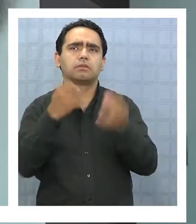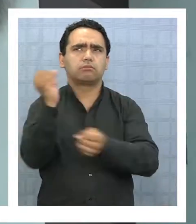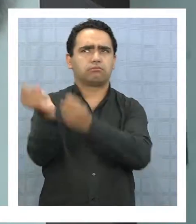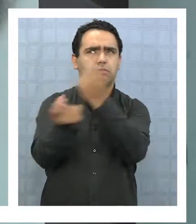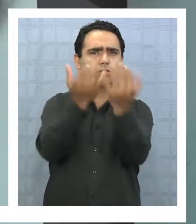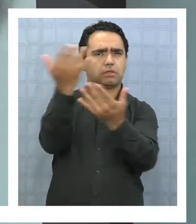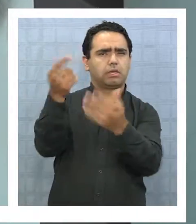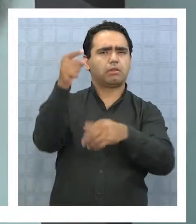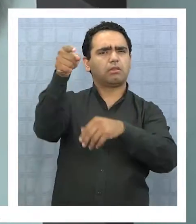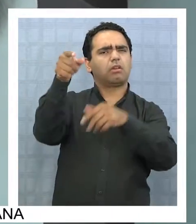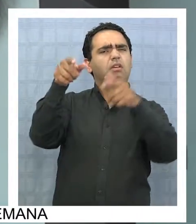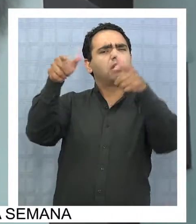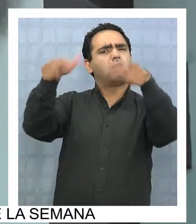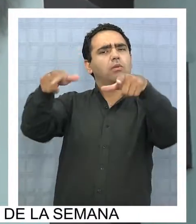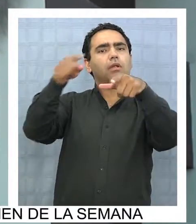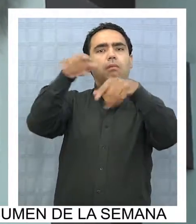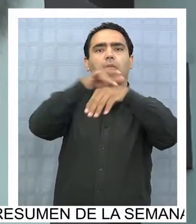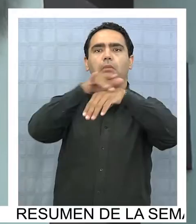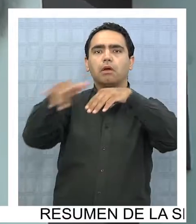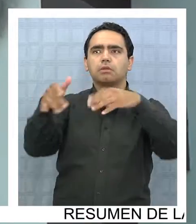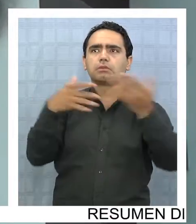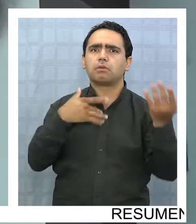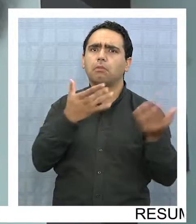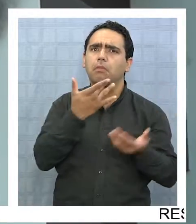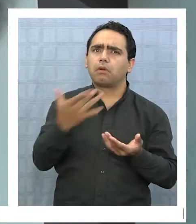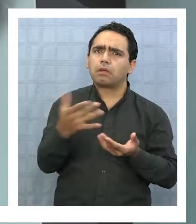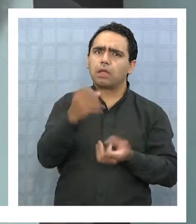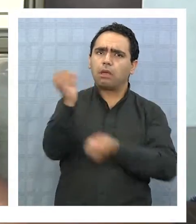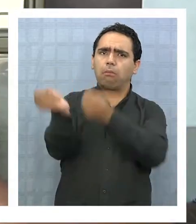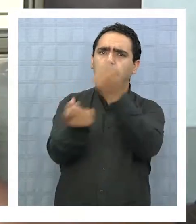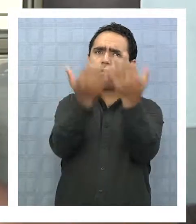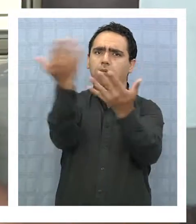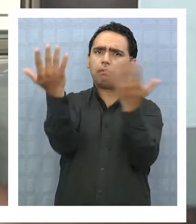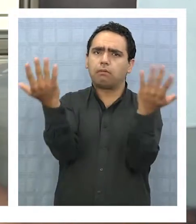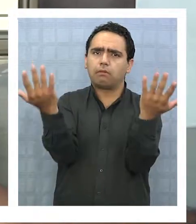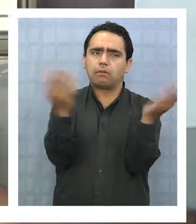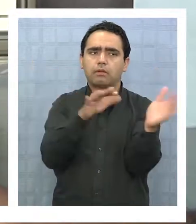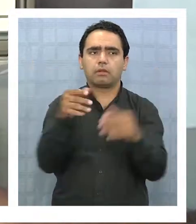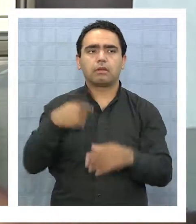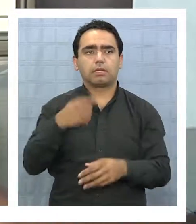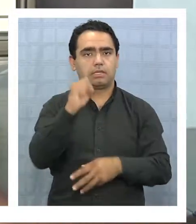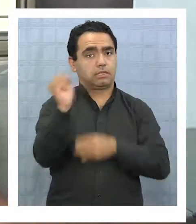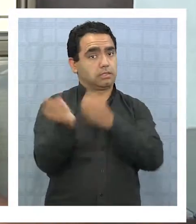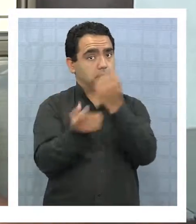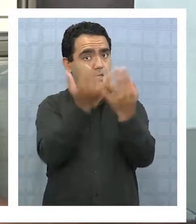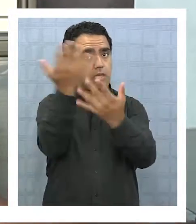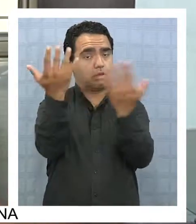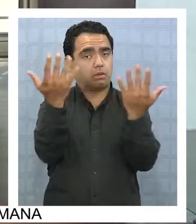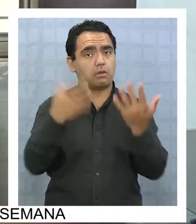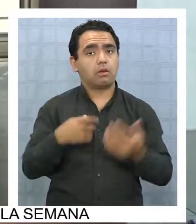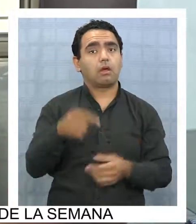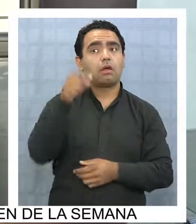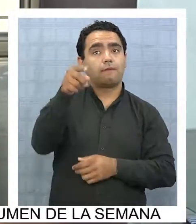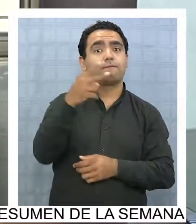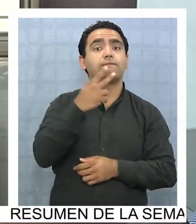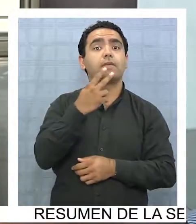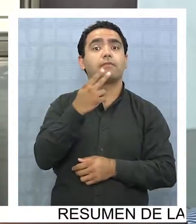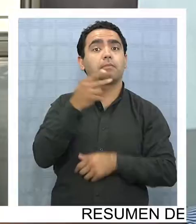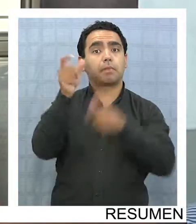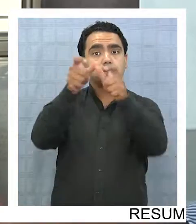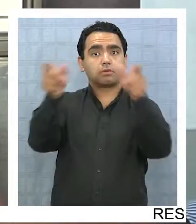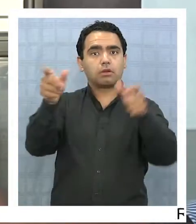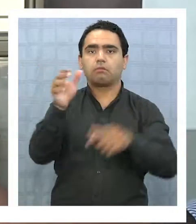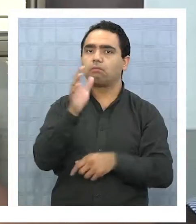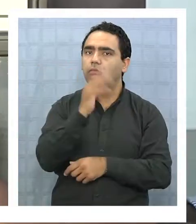departamento vacío es motivo suficiente para dudar de las instalaciones Que los incendios que han habido no han habido gente adentro